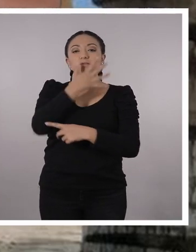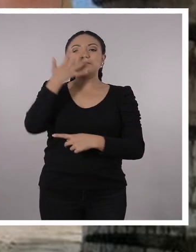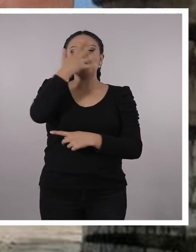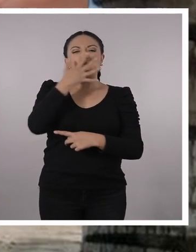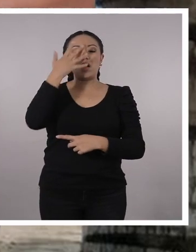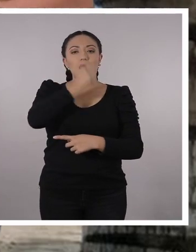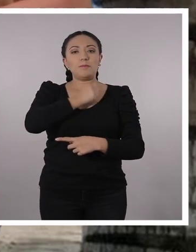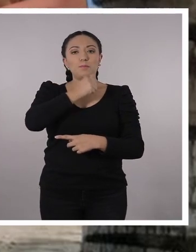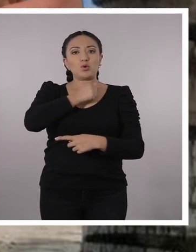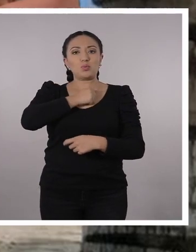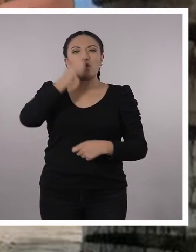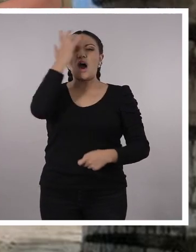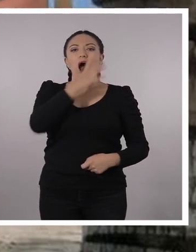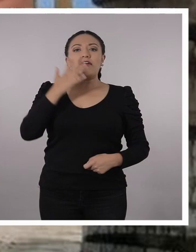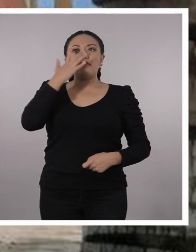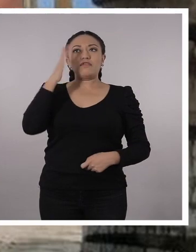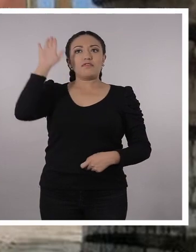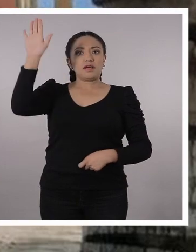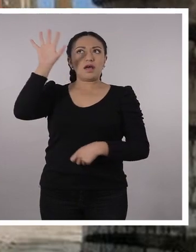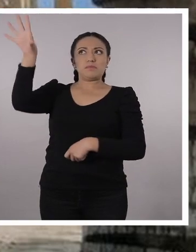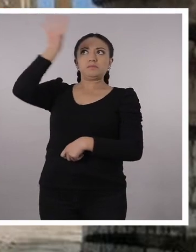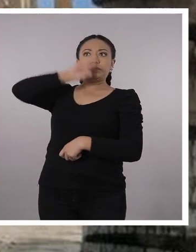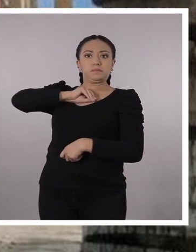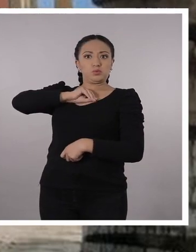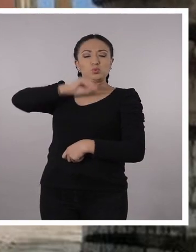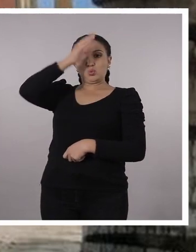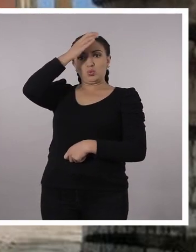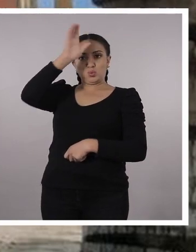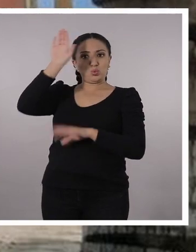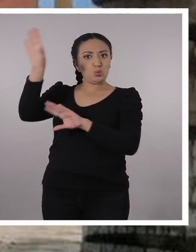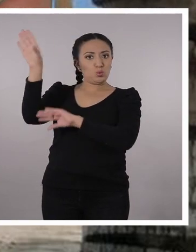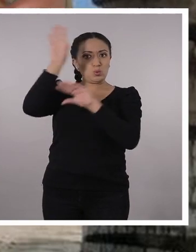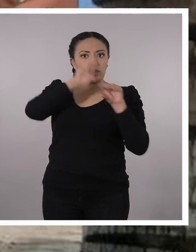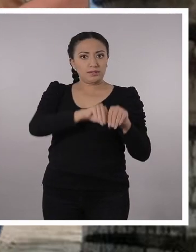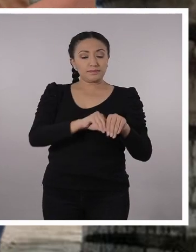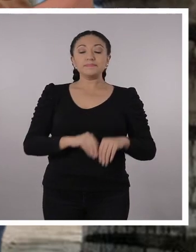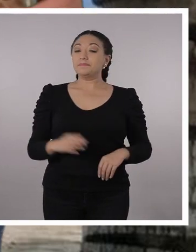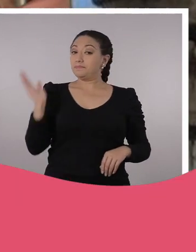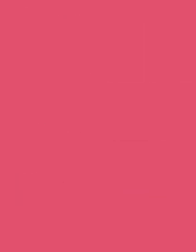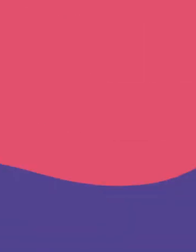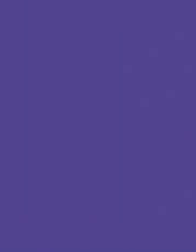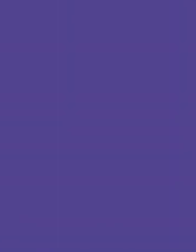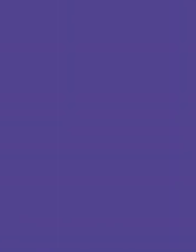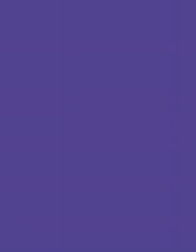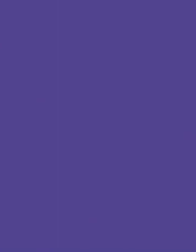el África. Perfecto. Profe, sigamos entonces. Vamos, continuemos este viaje.